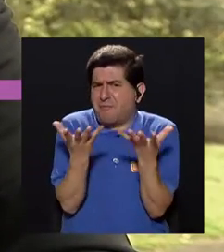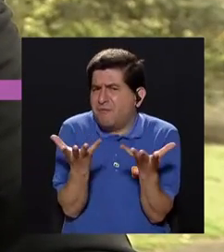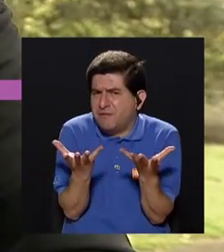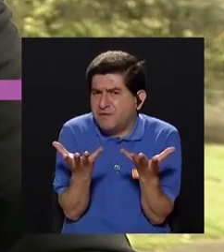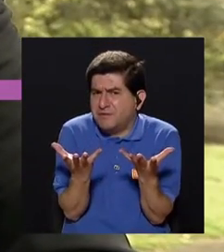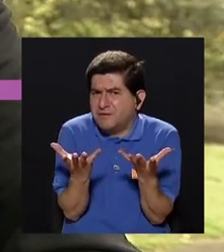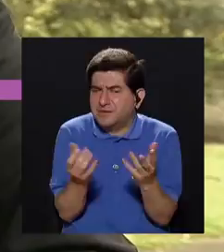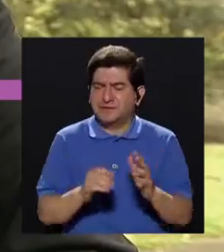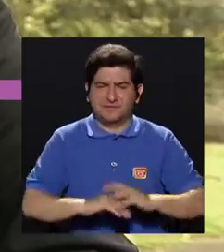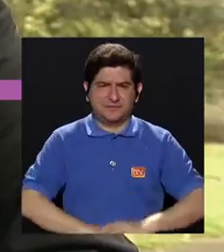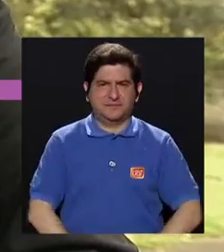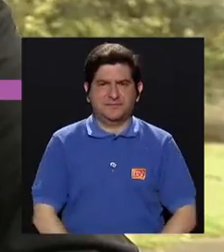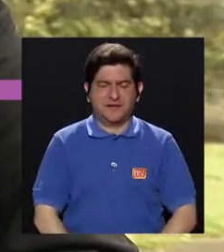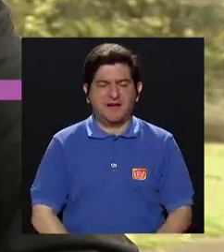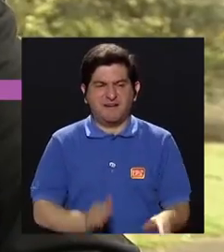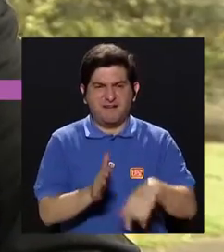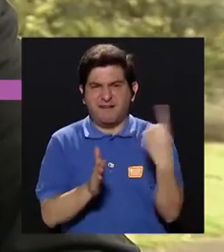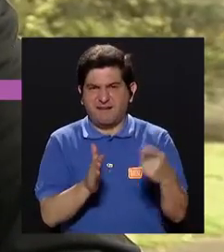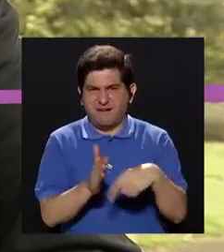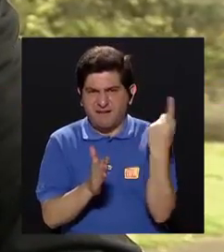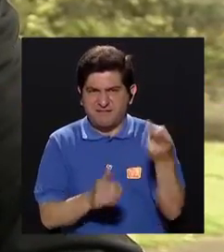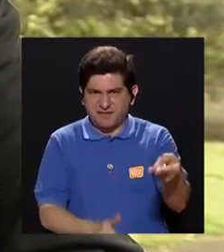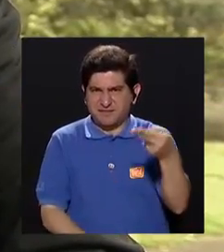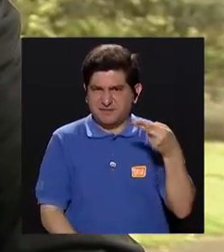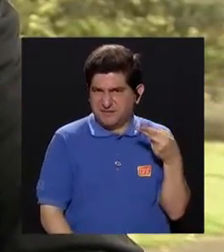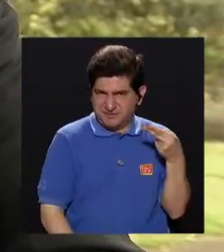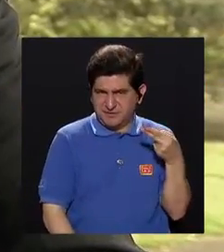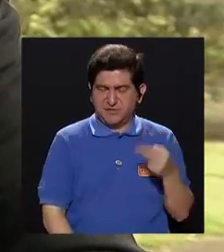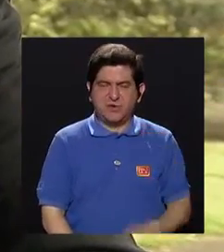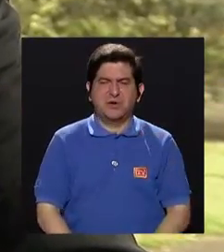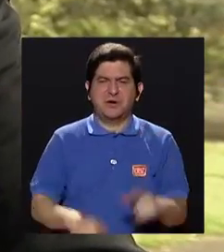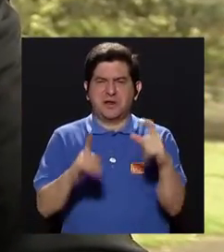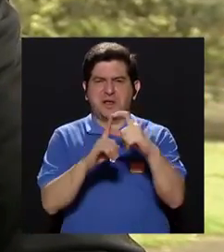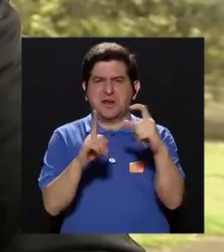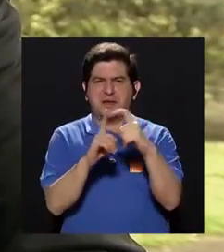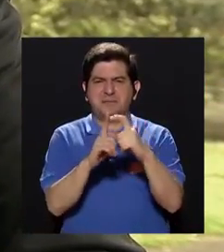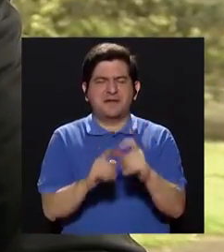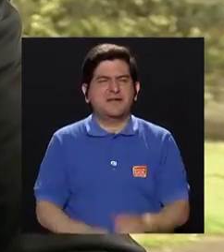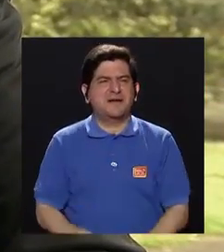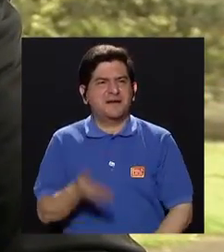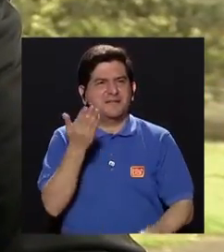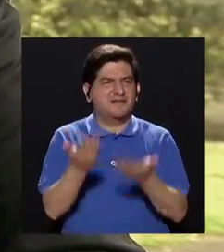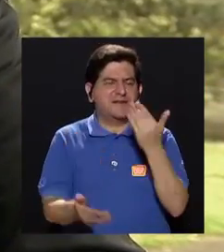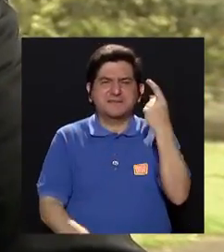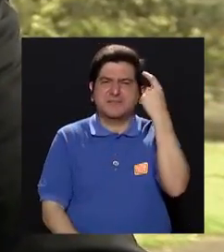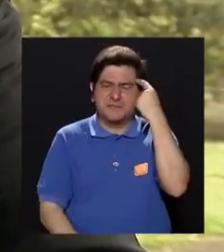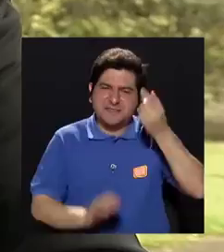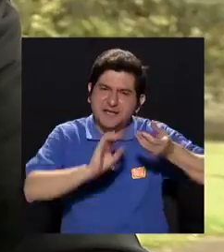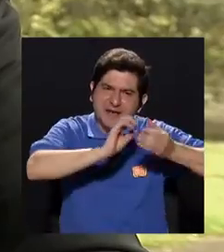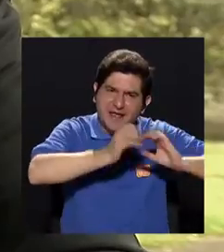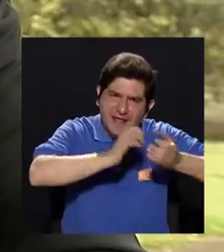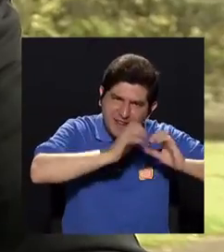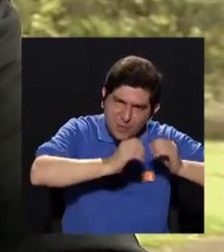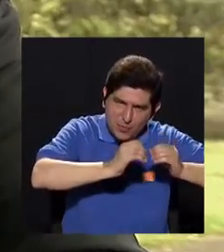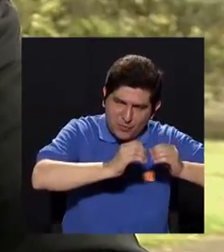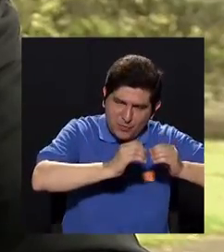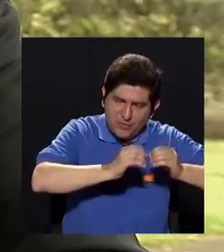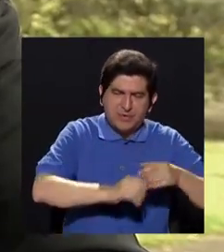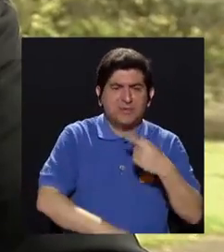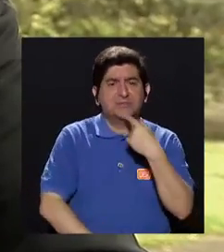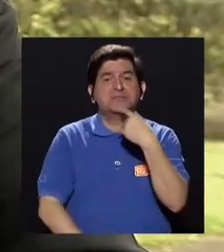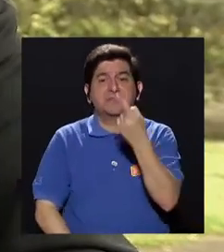muchos? La pregunta, ¿verdad? Entonces, en ocasiones, históricamente, el término se ha ido tratando por cantidad,